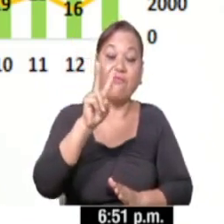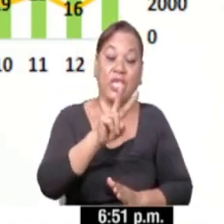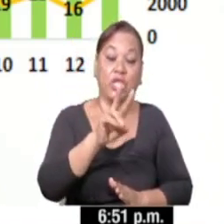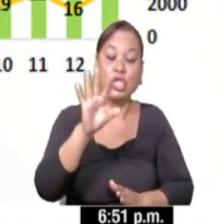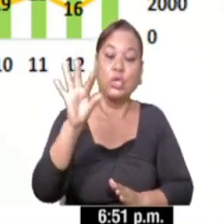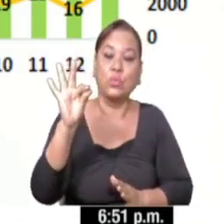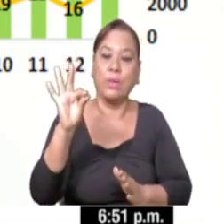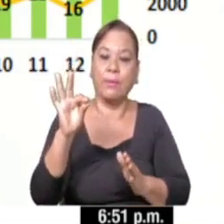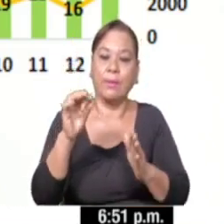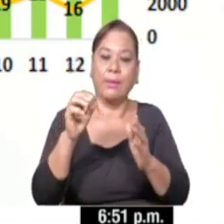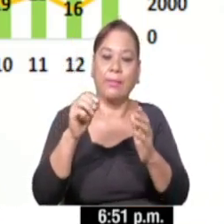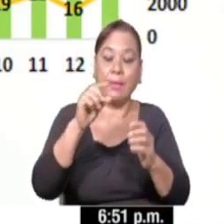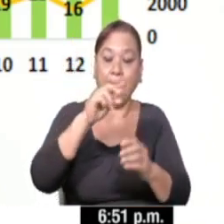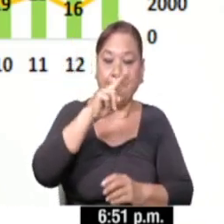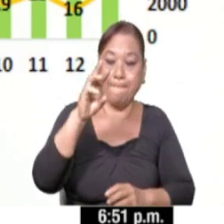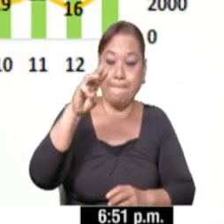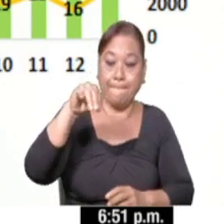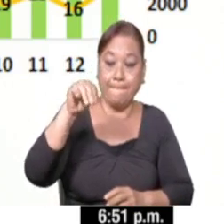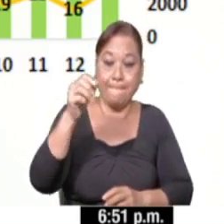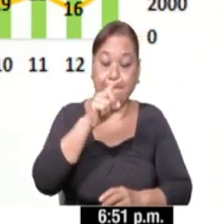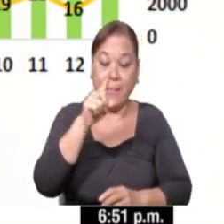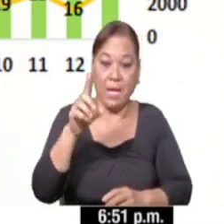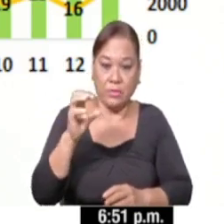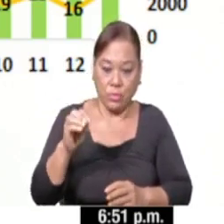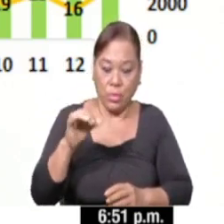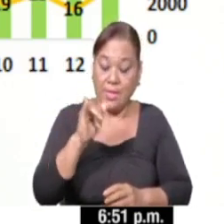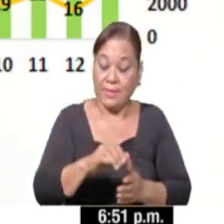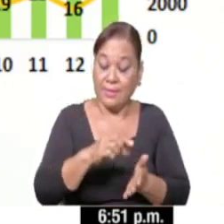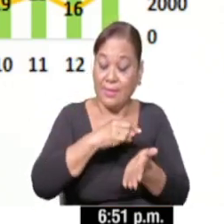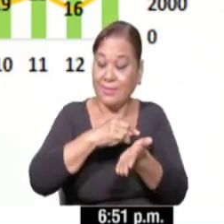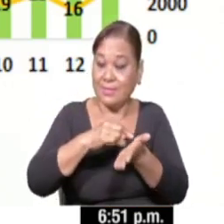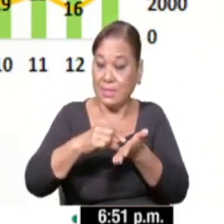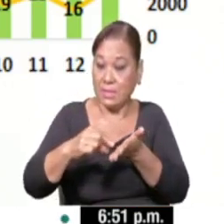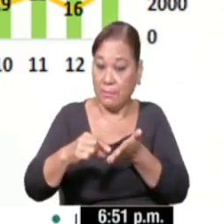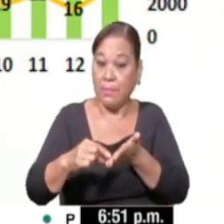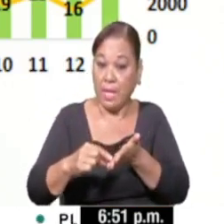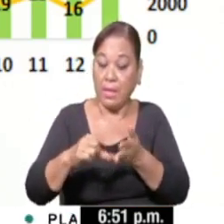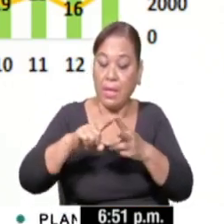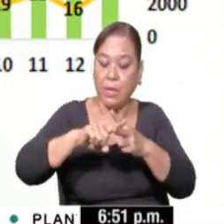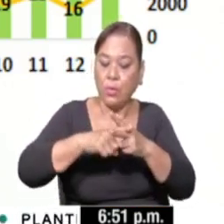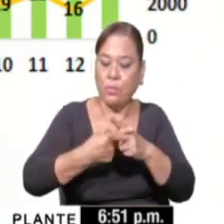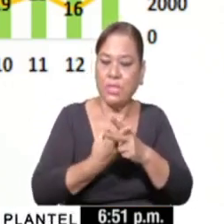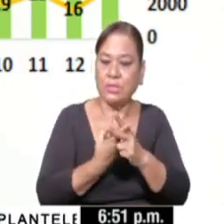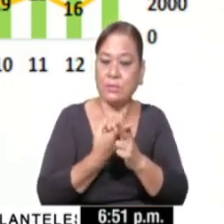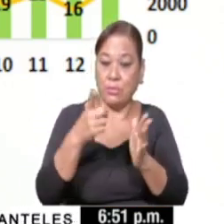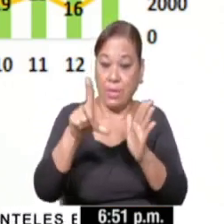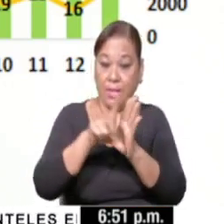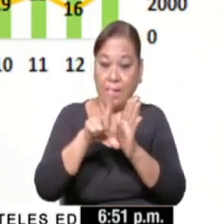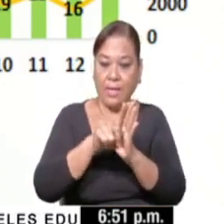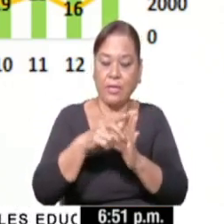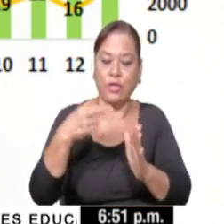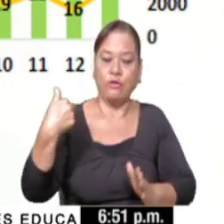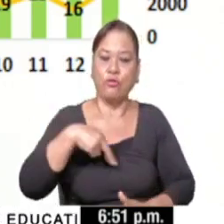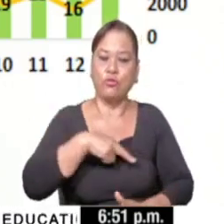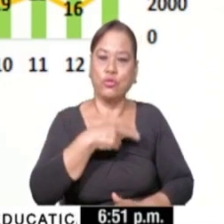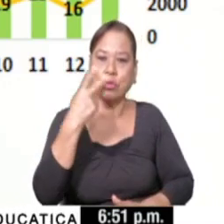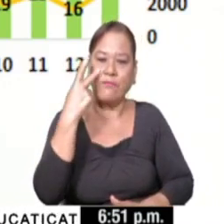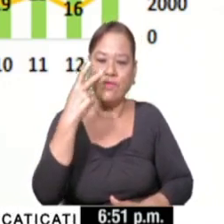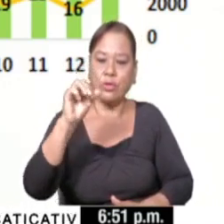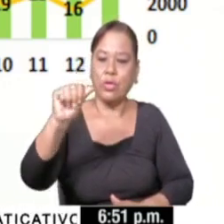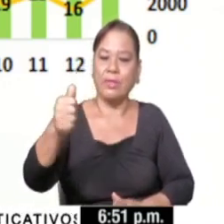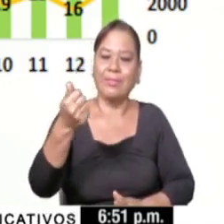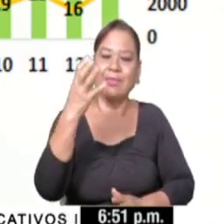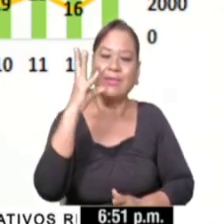vemos cómo, para esta semana epidemiológica, del 31 que empezó a regir el decreto, hemos captado 16